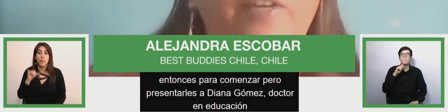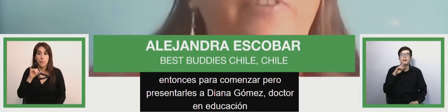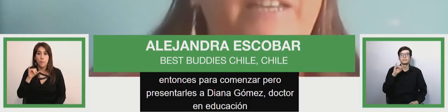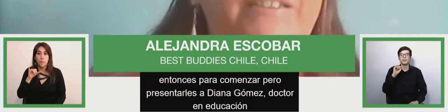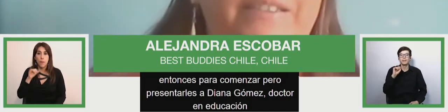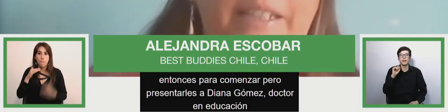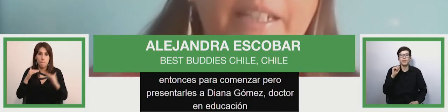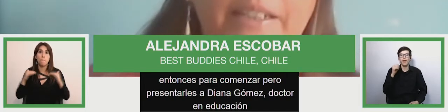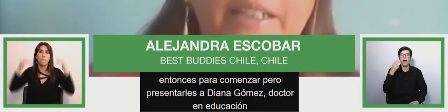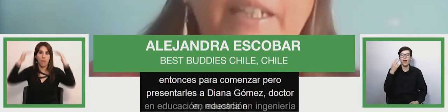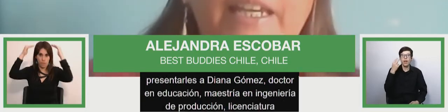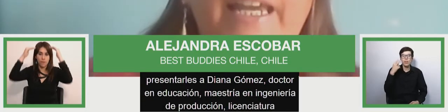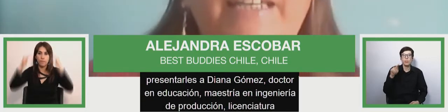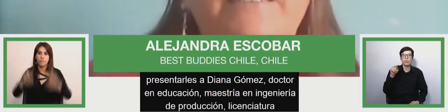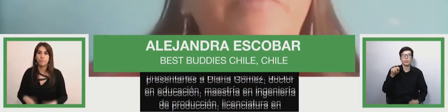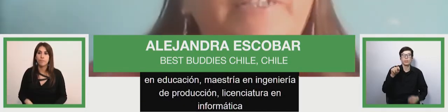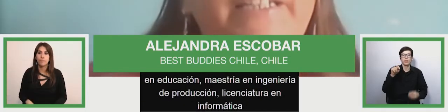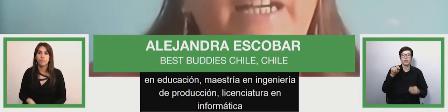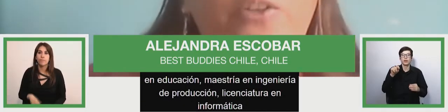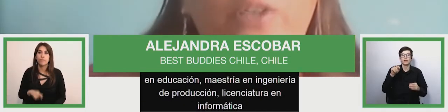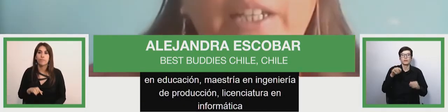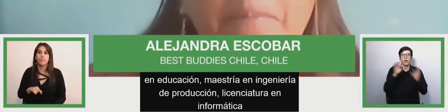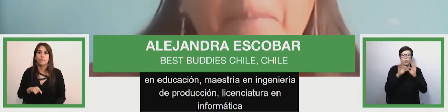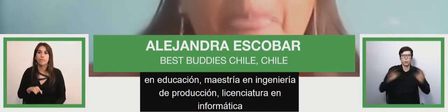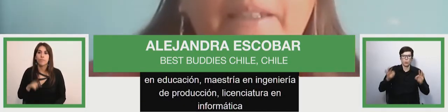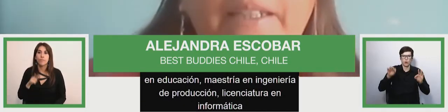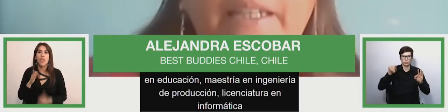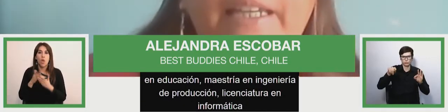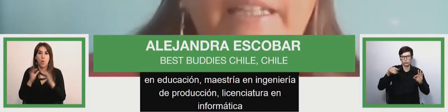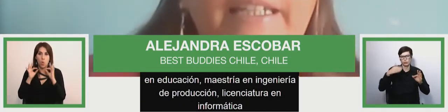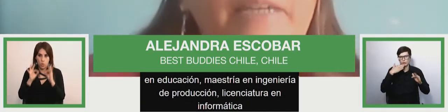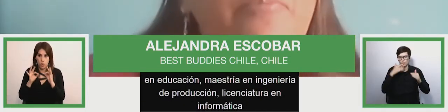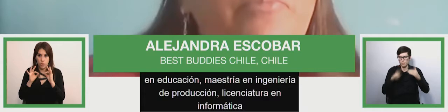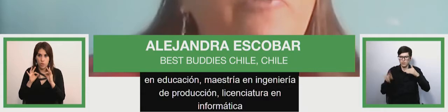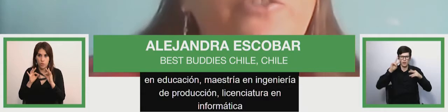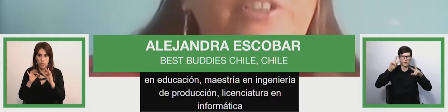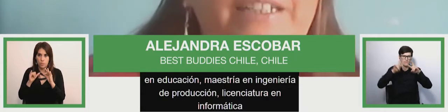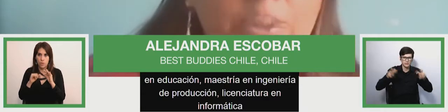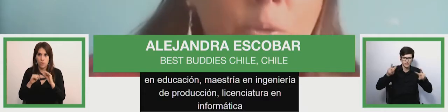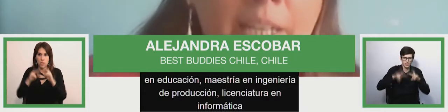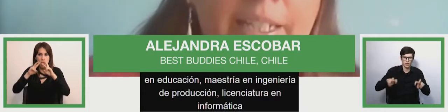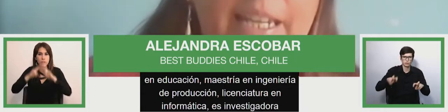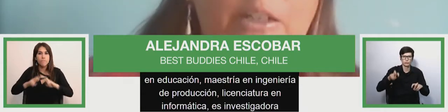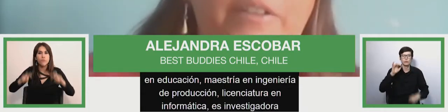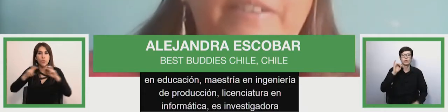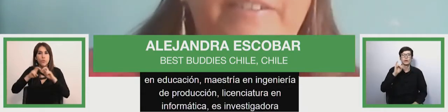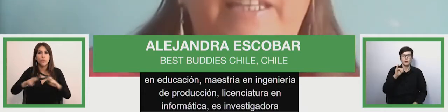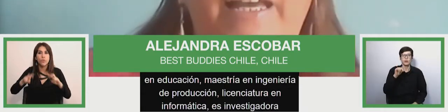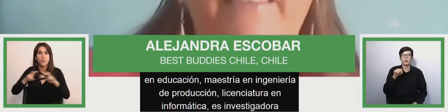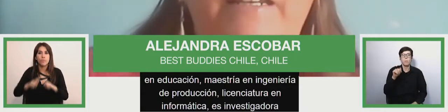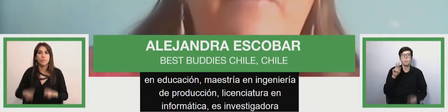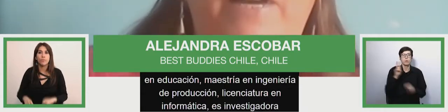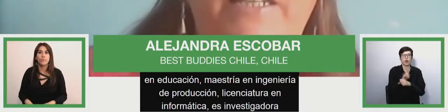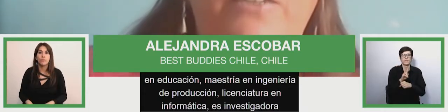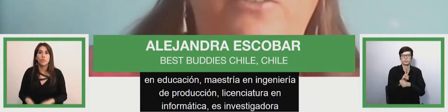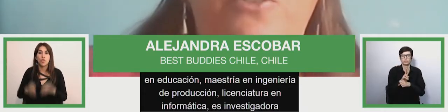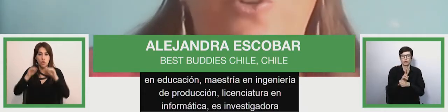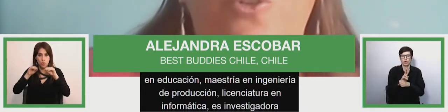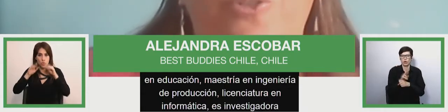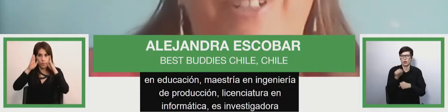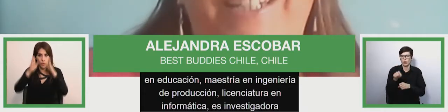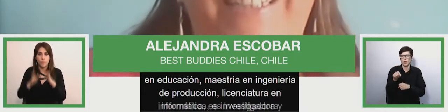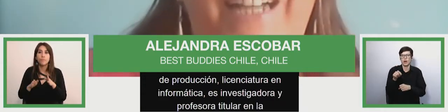UFSC, es investigadora y profesora titular en la Universidad del Valle